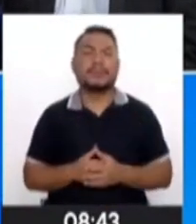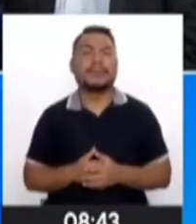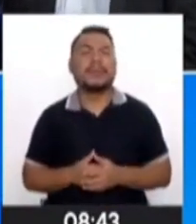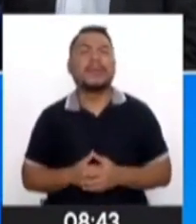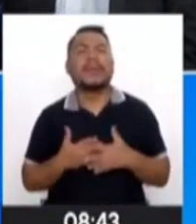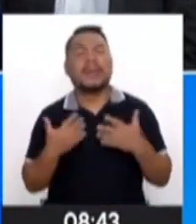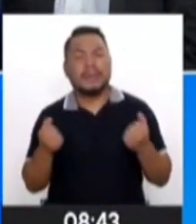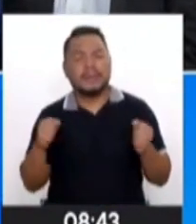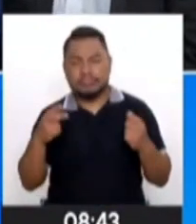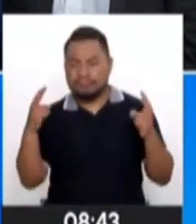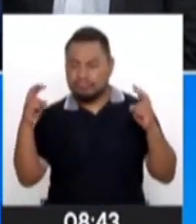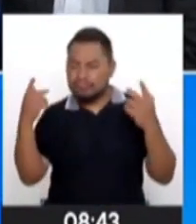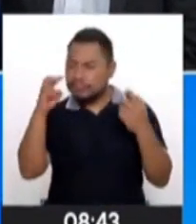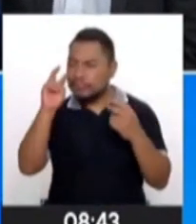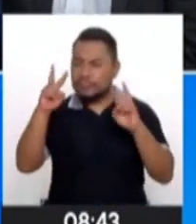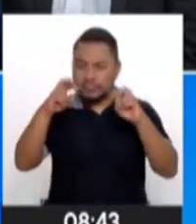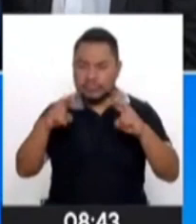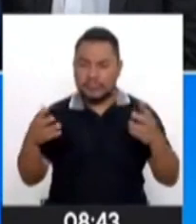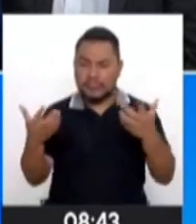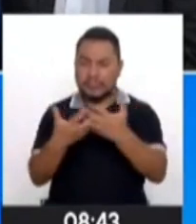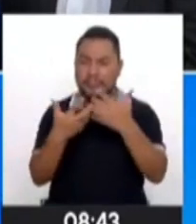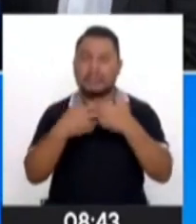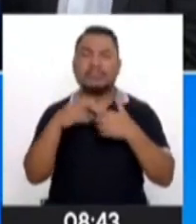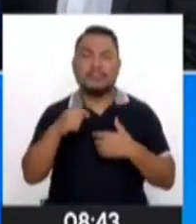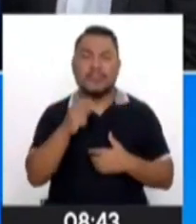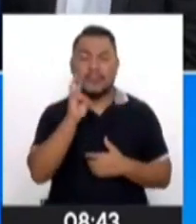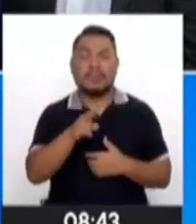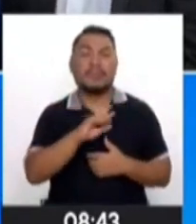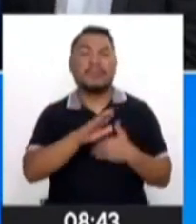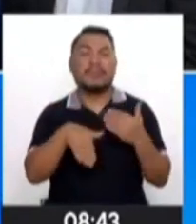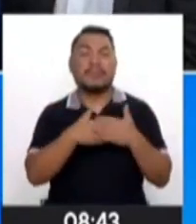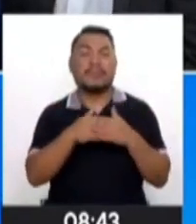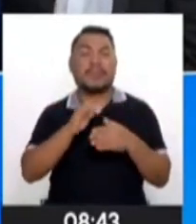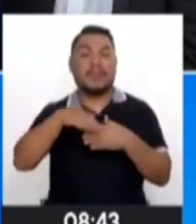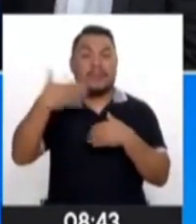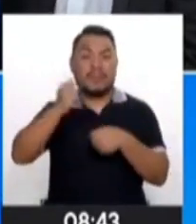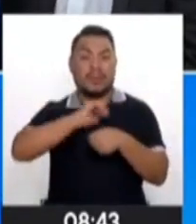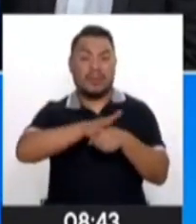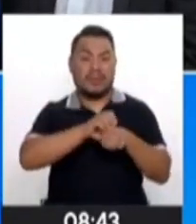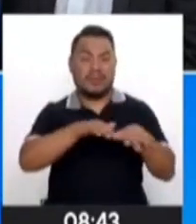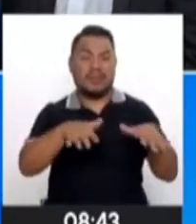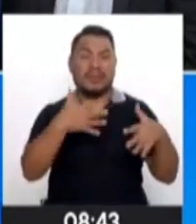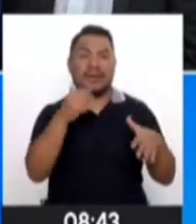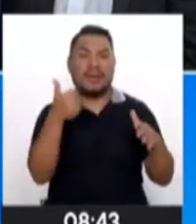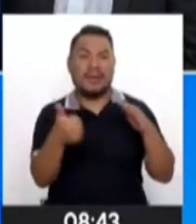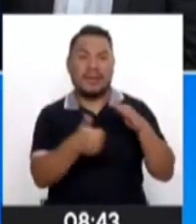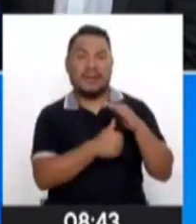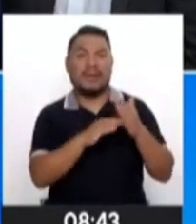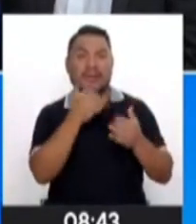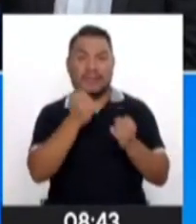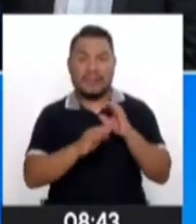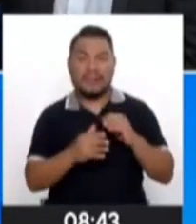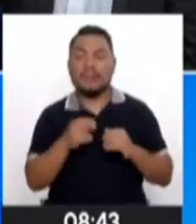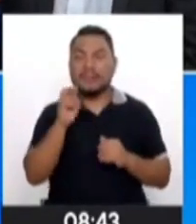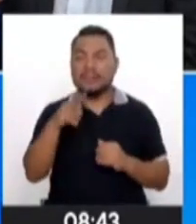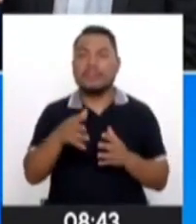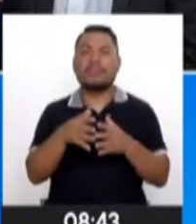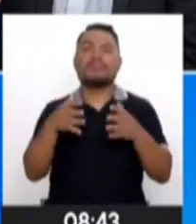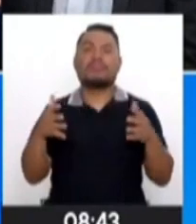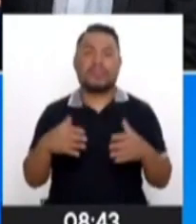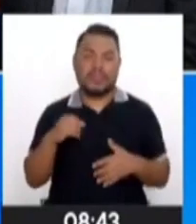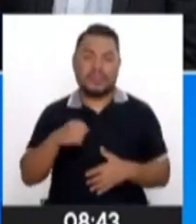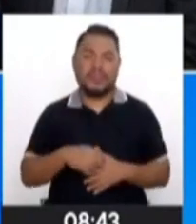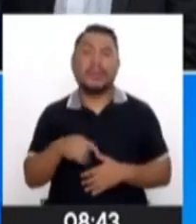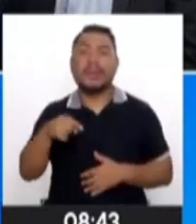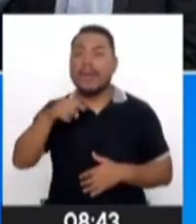porque hemos visto un incremento después de la pandemia. En el caso de cómo una mujer llega al alcoholismo es distinto a